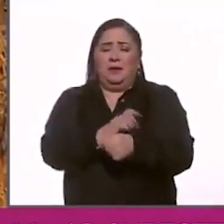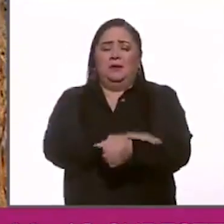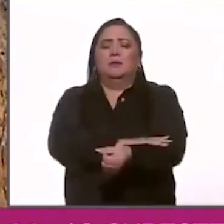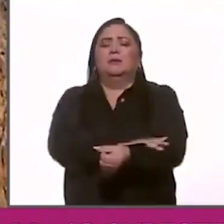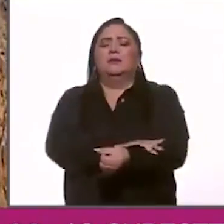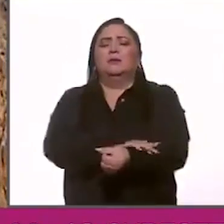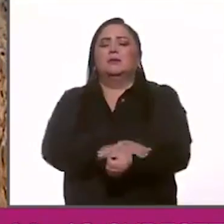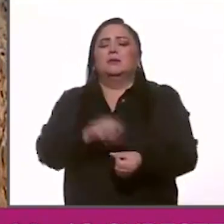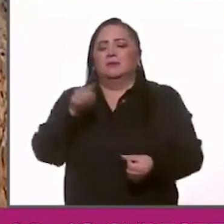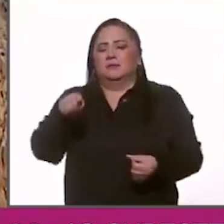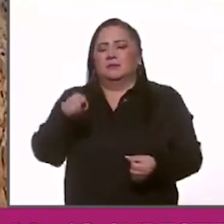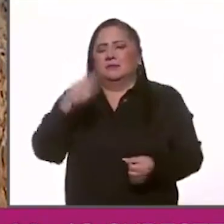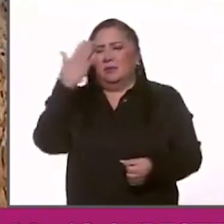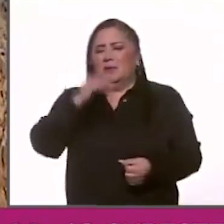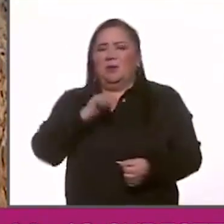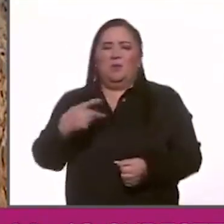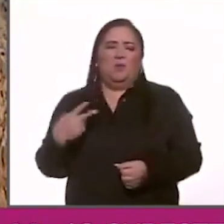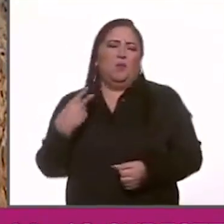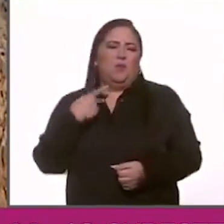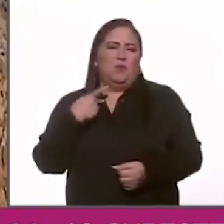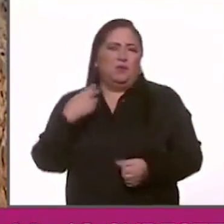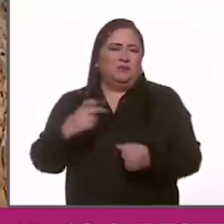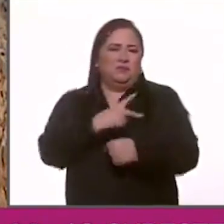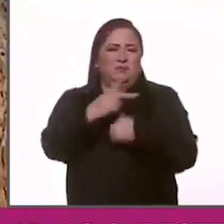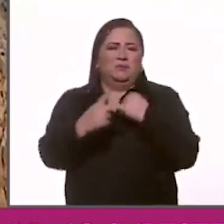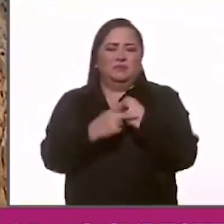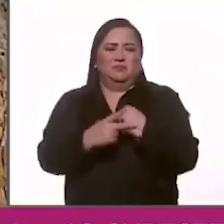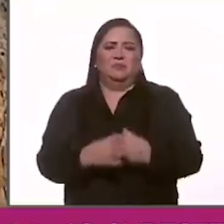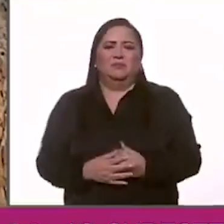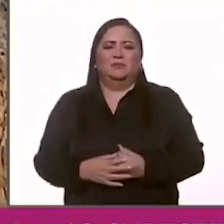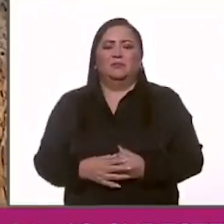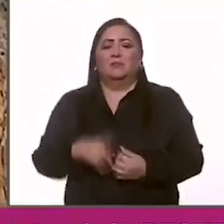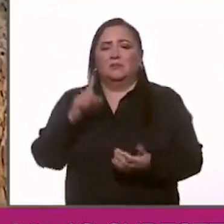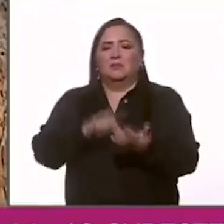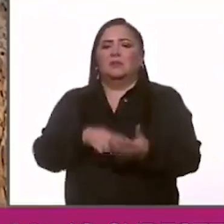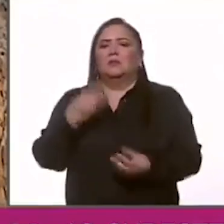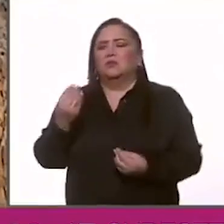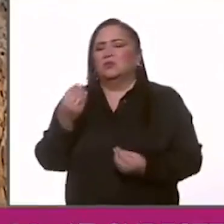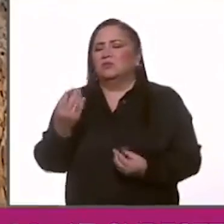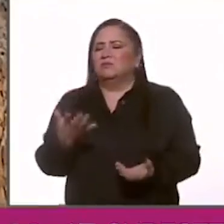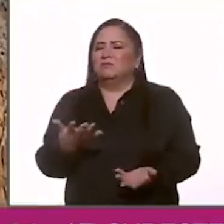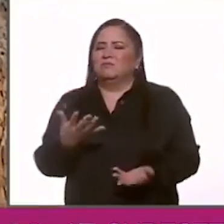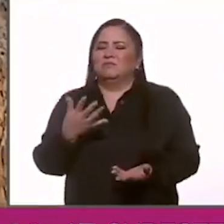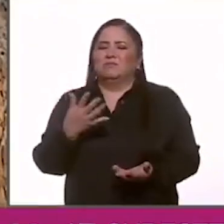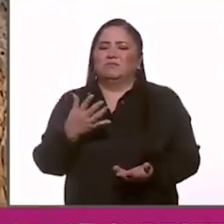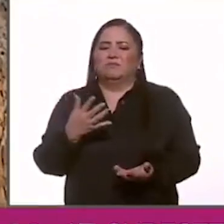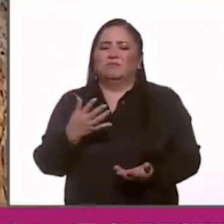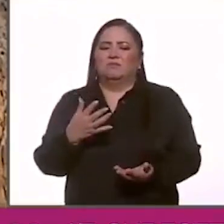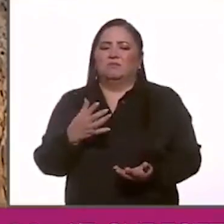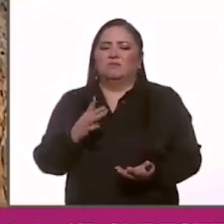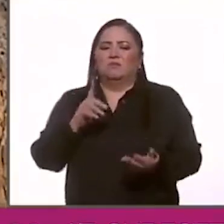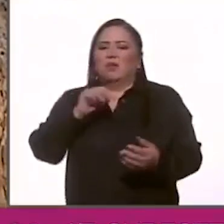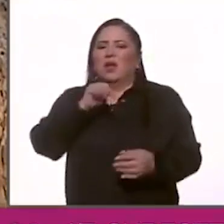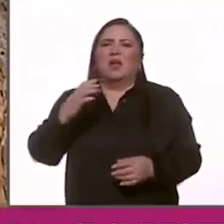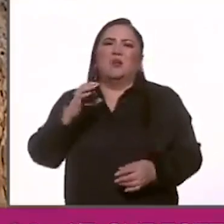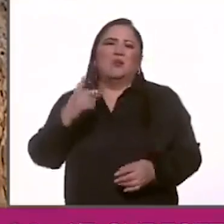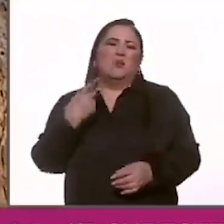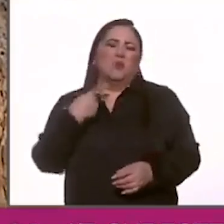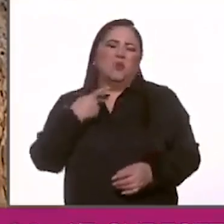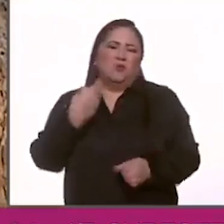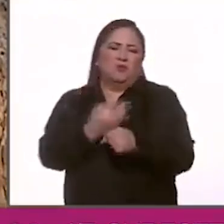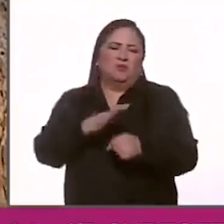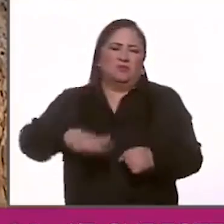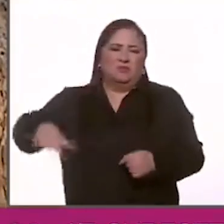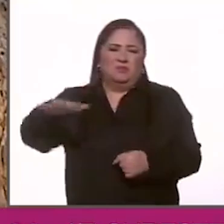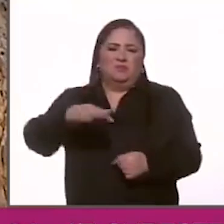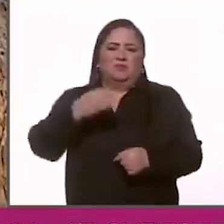obstáculos nos los pone la clase política del país. Hay mucho manoseo de la clase política. Ahorita,